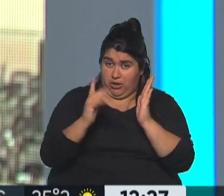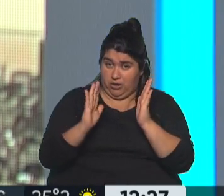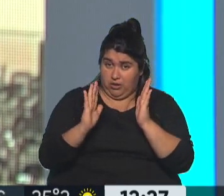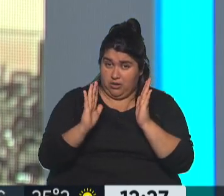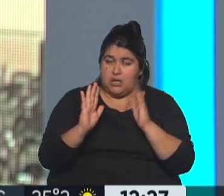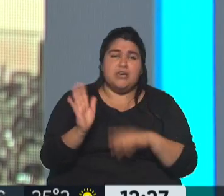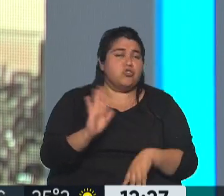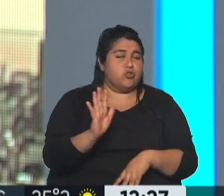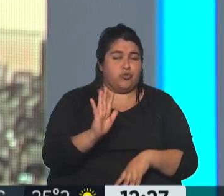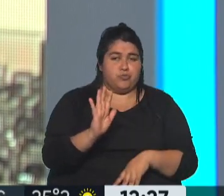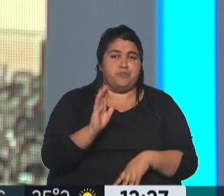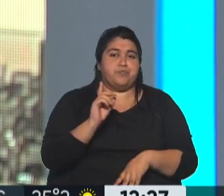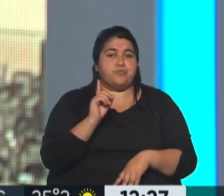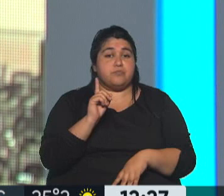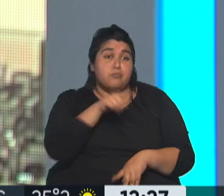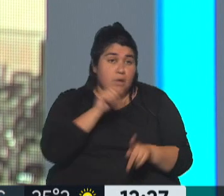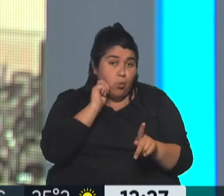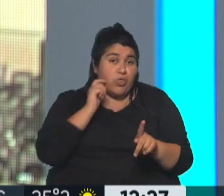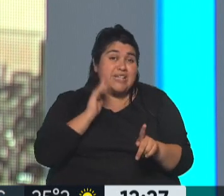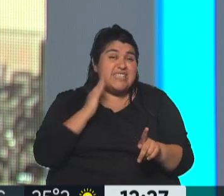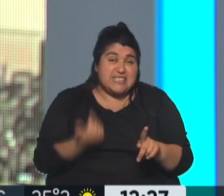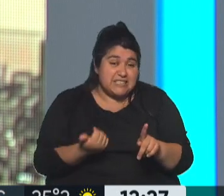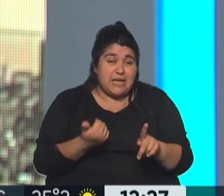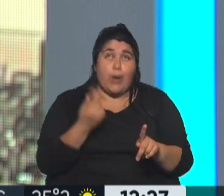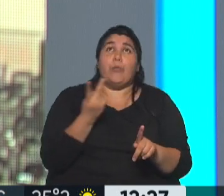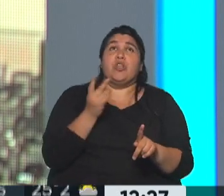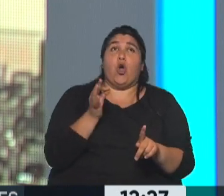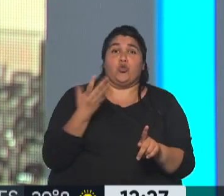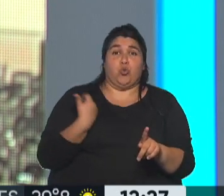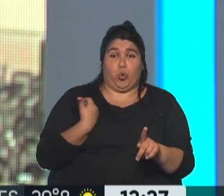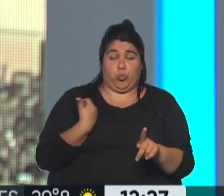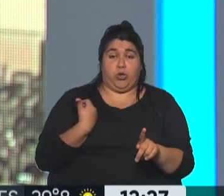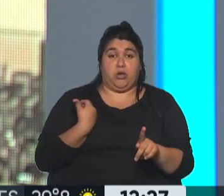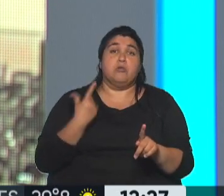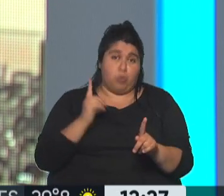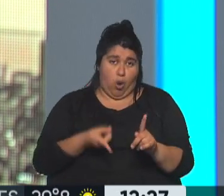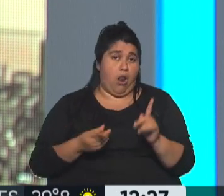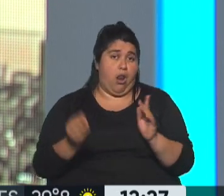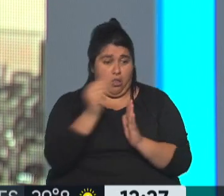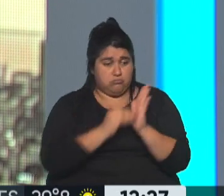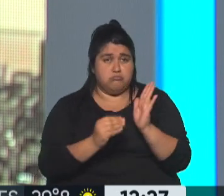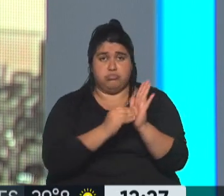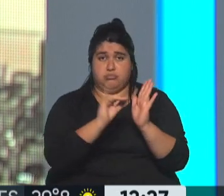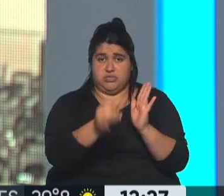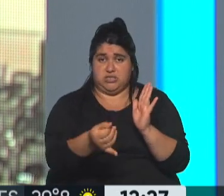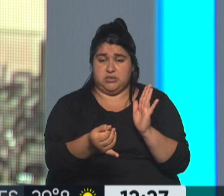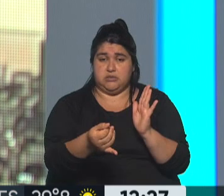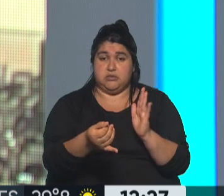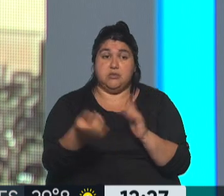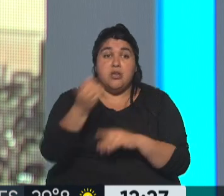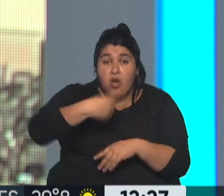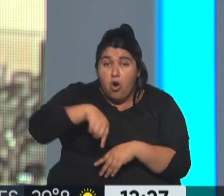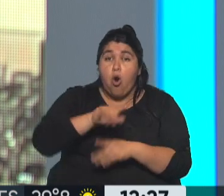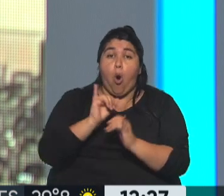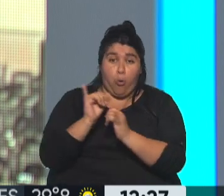los que entran, hasta vos podés cumplir 16 años el 22 de octubre y entras en el padrón. Esos jóvenes están dentro